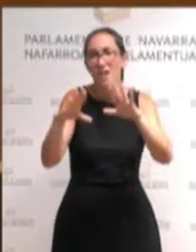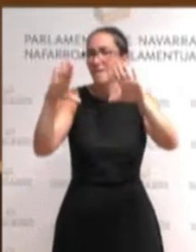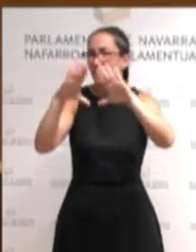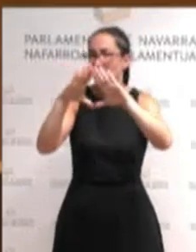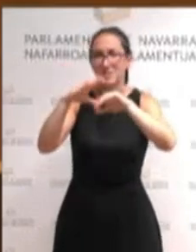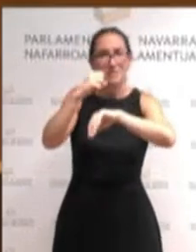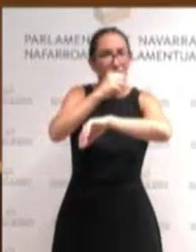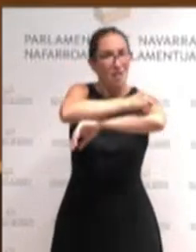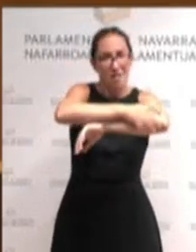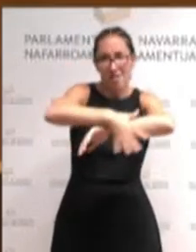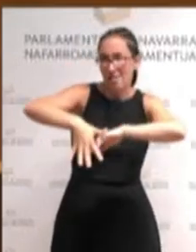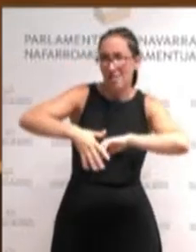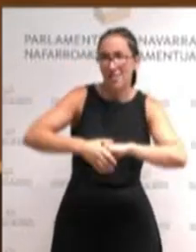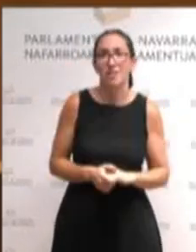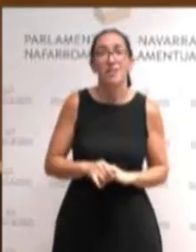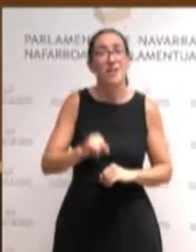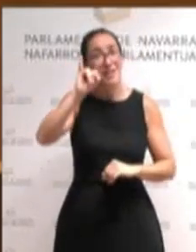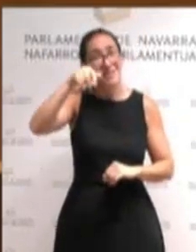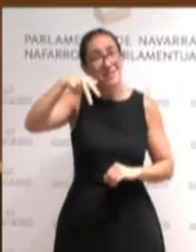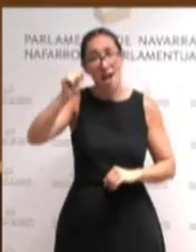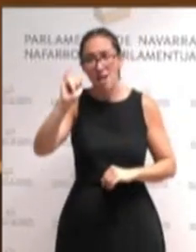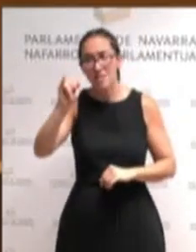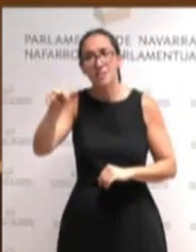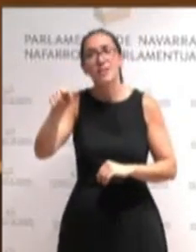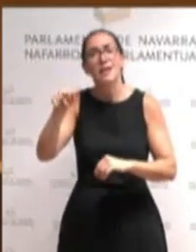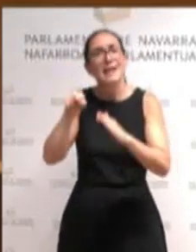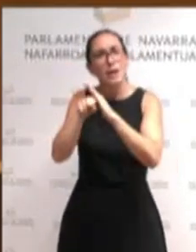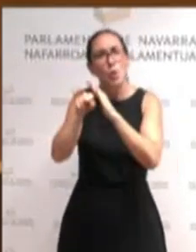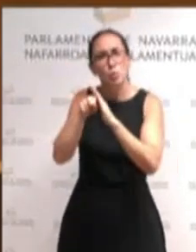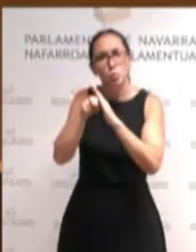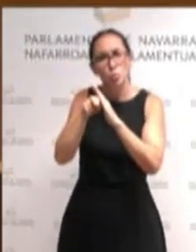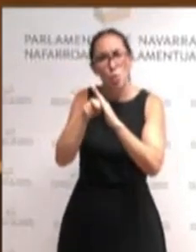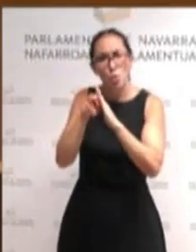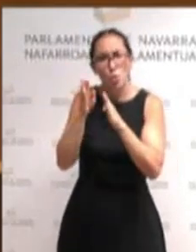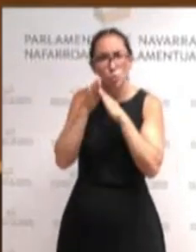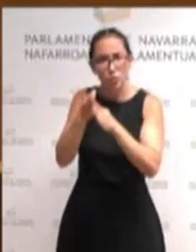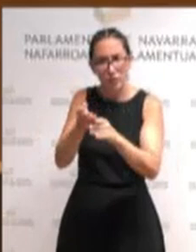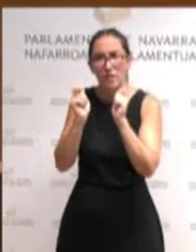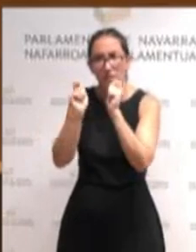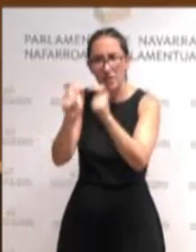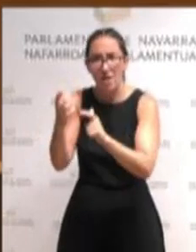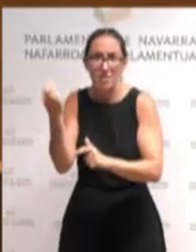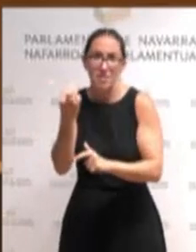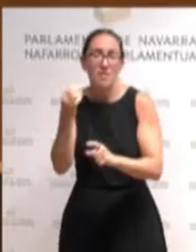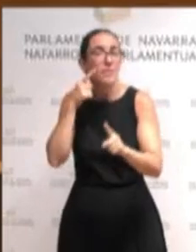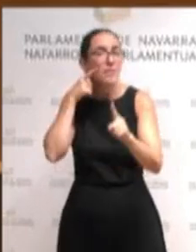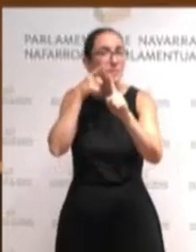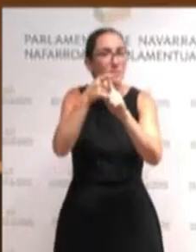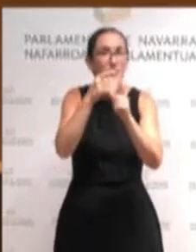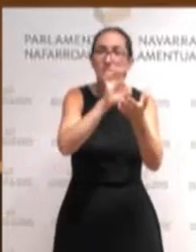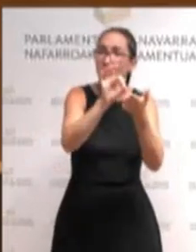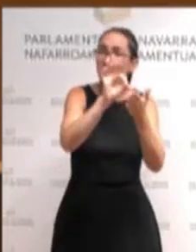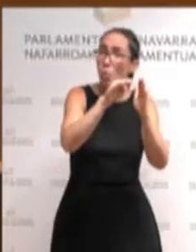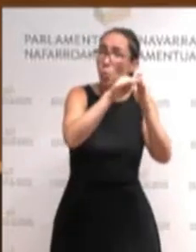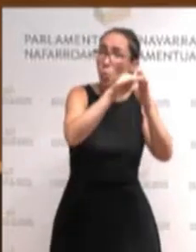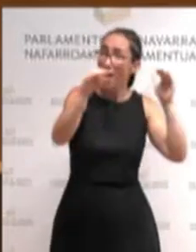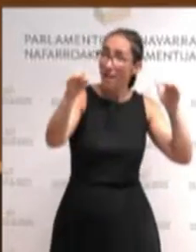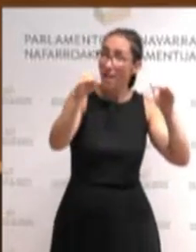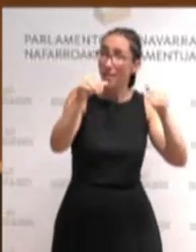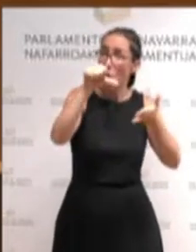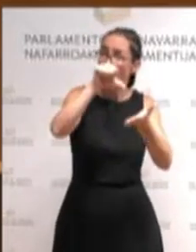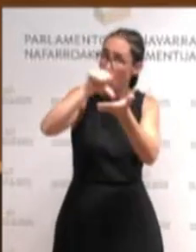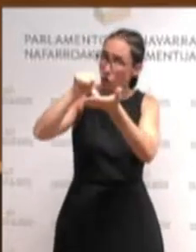INAI tiene que contar con recursos suficientes que también garanticen la universalización de los servicios de igualdad en el ámbito local